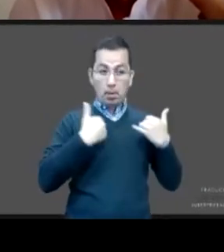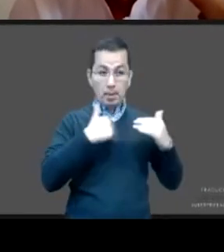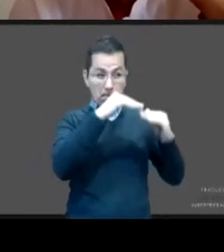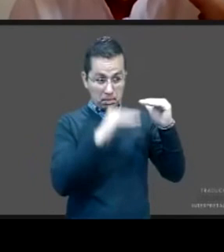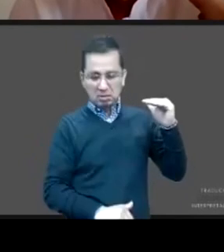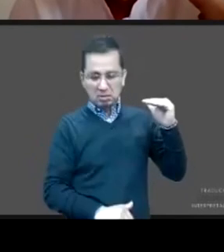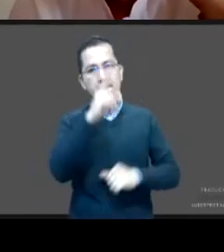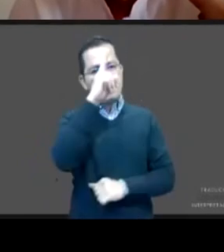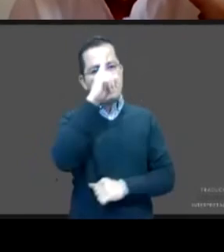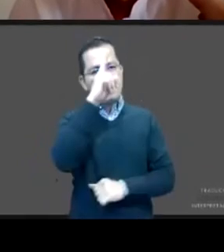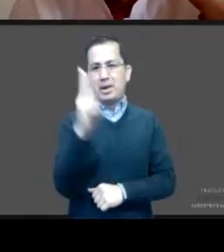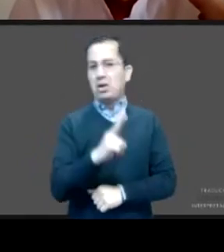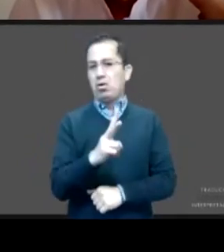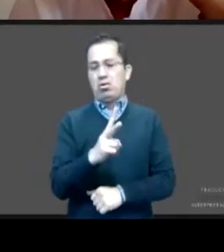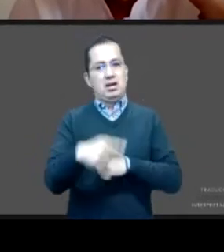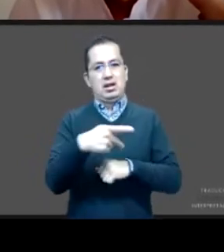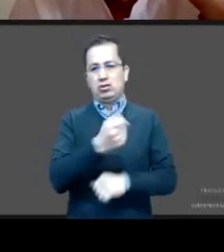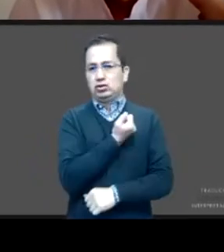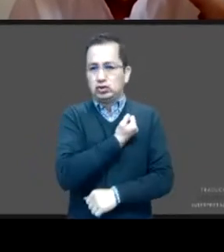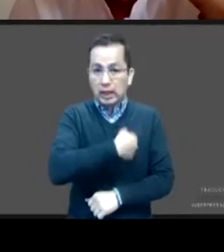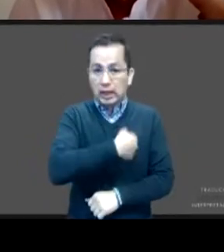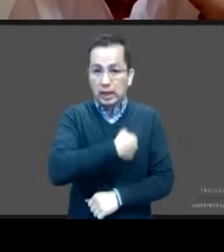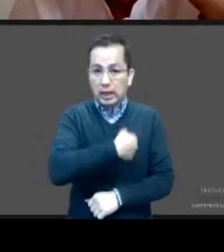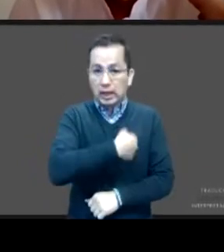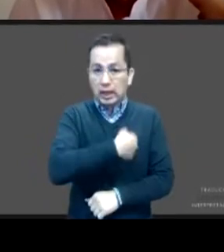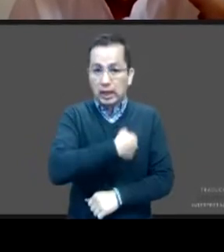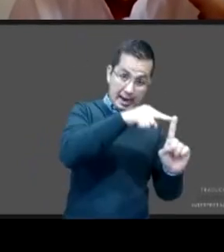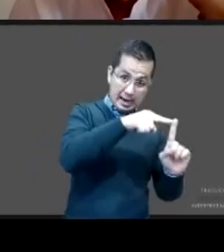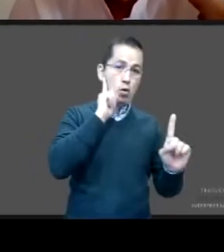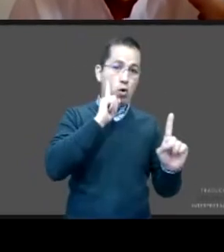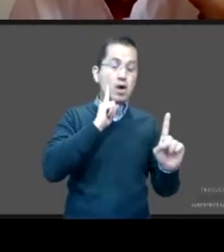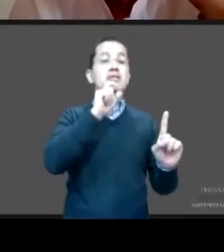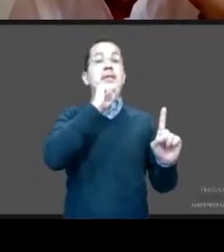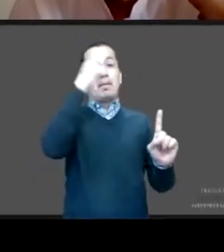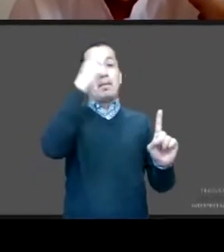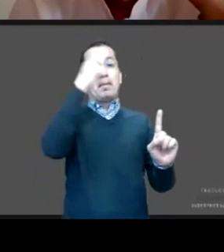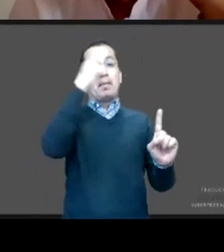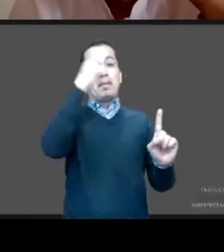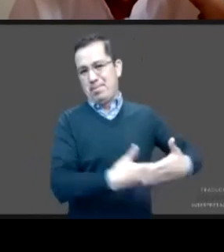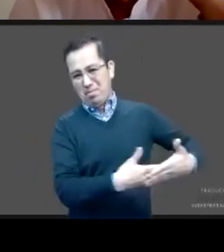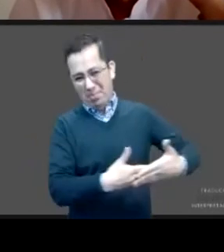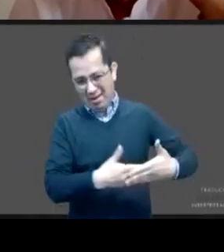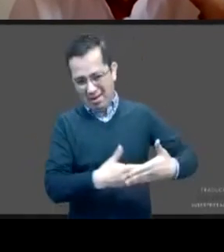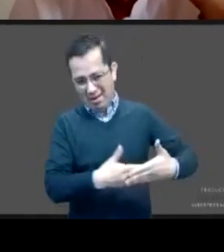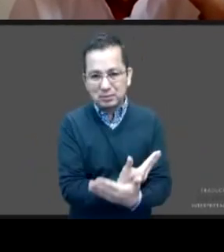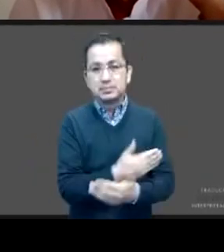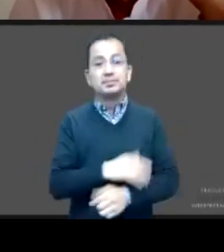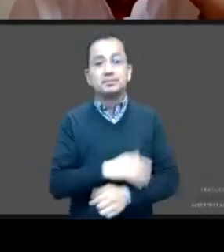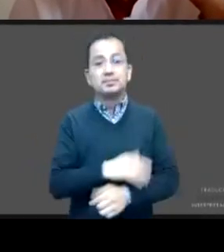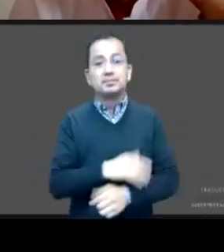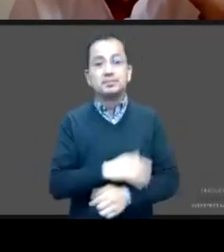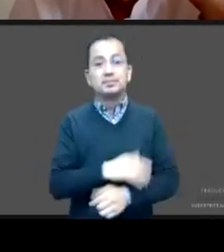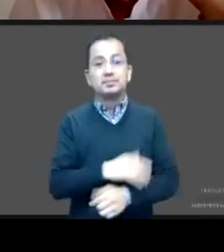y se acumula tanto el riesgo para ellas como para los recién nacidos. Y los embarazos no solo